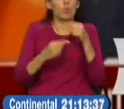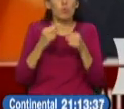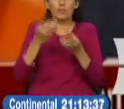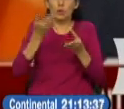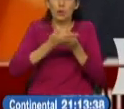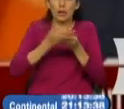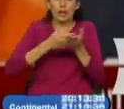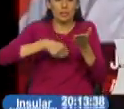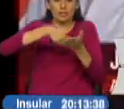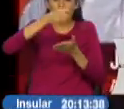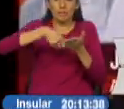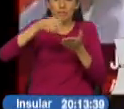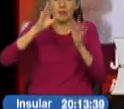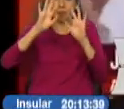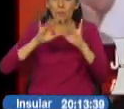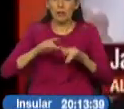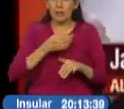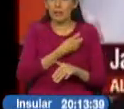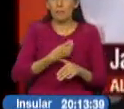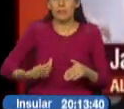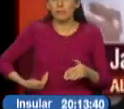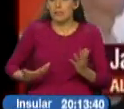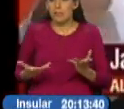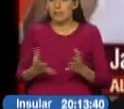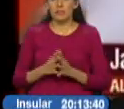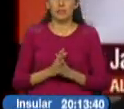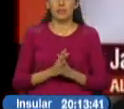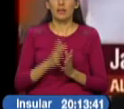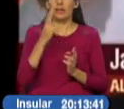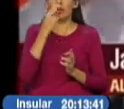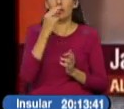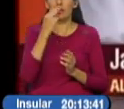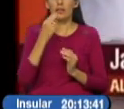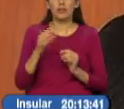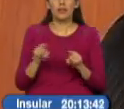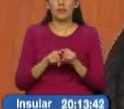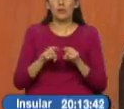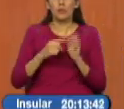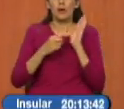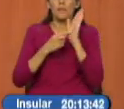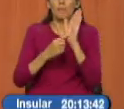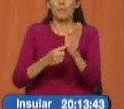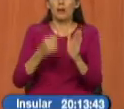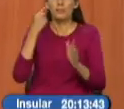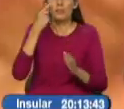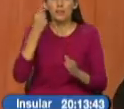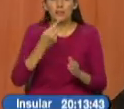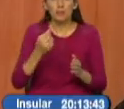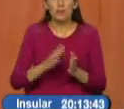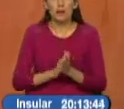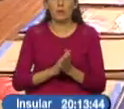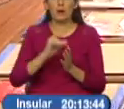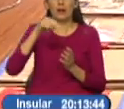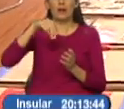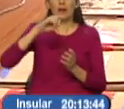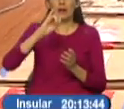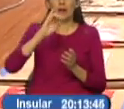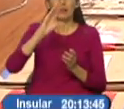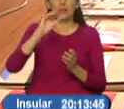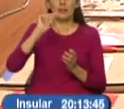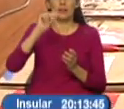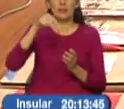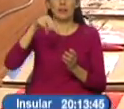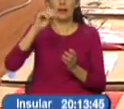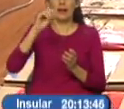presidente o el secretario. Así como Jaime Devote insiste que hay que presentar pruebas de un supuesto fraude, Nicador Moscoso, también ex titular del TSE,